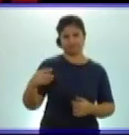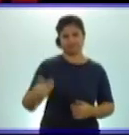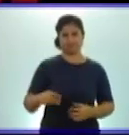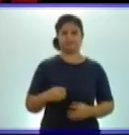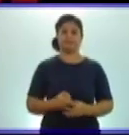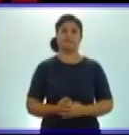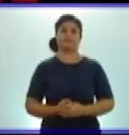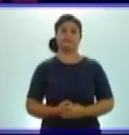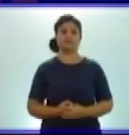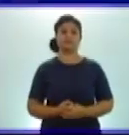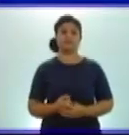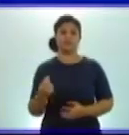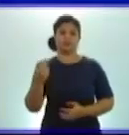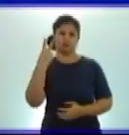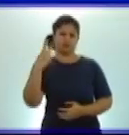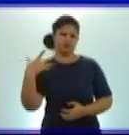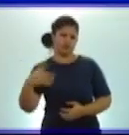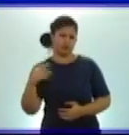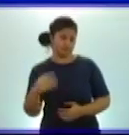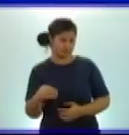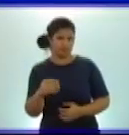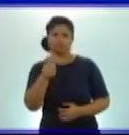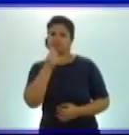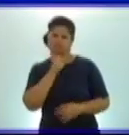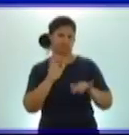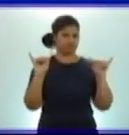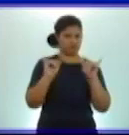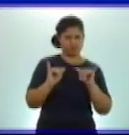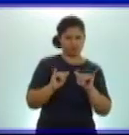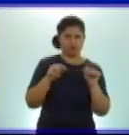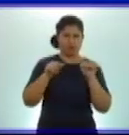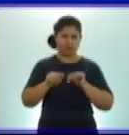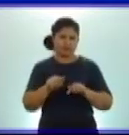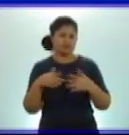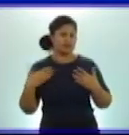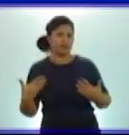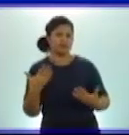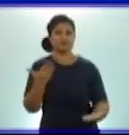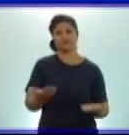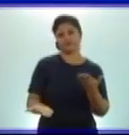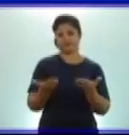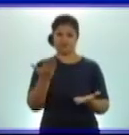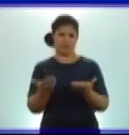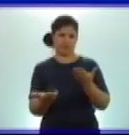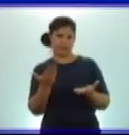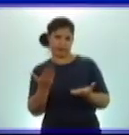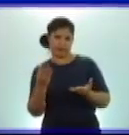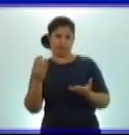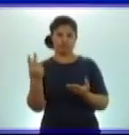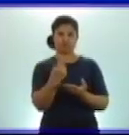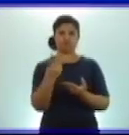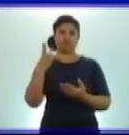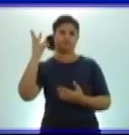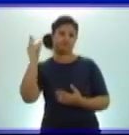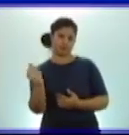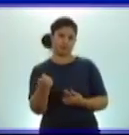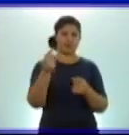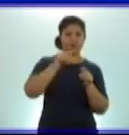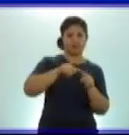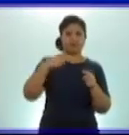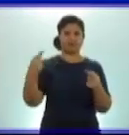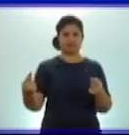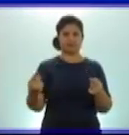En el segundo ejercicio también, muy fácil, comparamos, dice así, ejercicio 2, compara